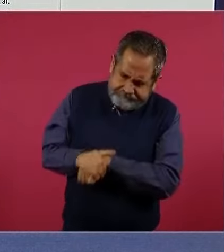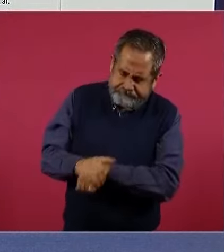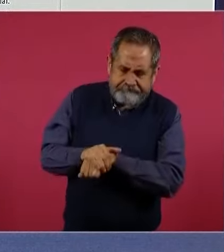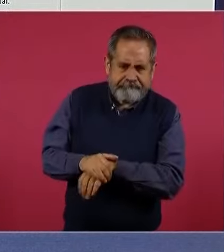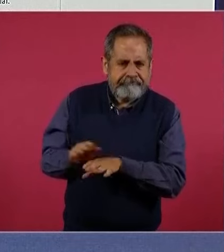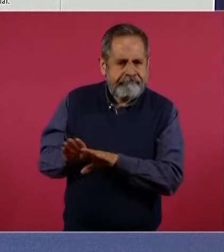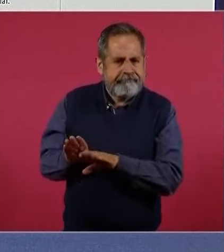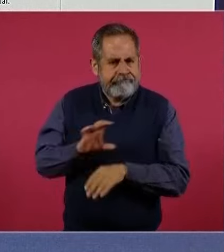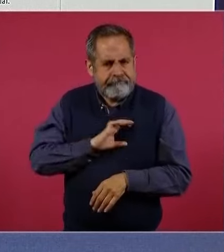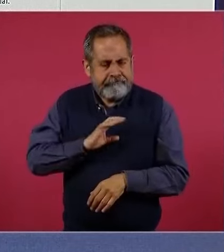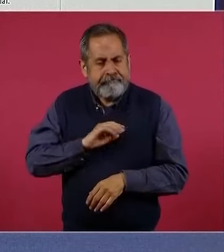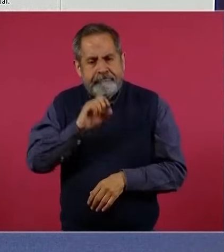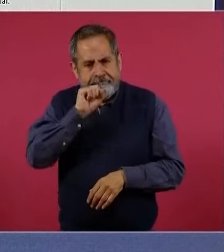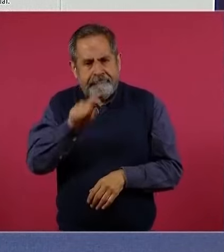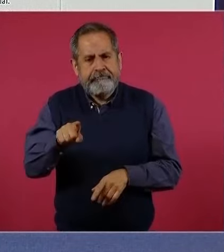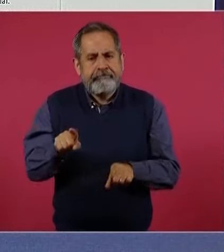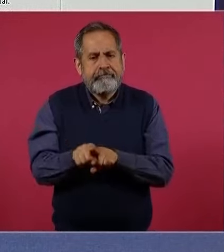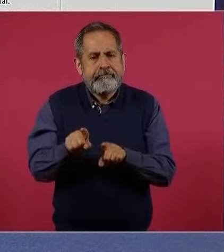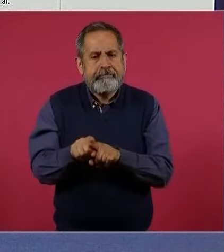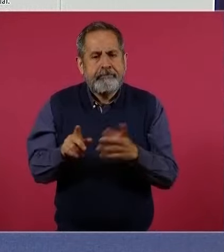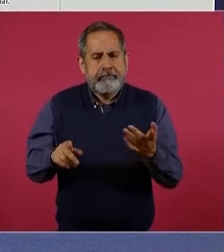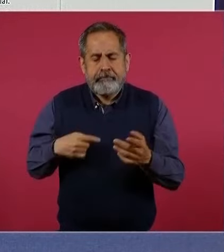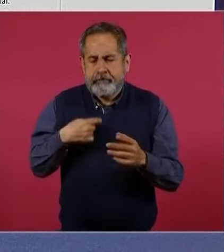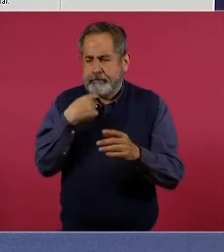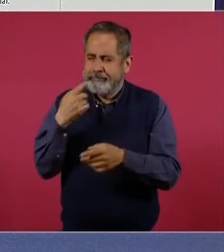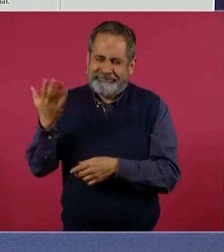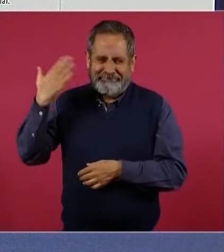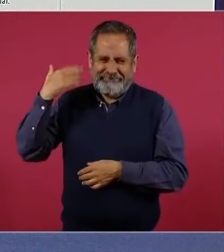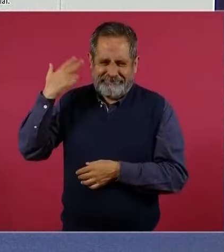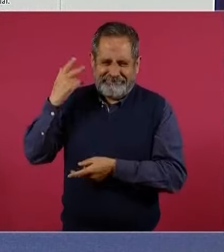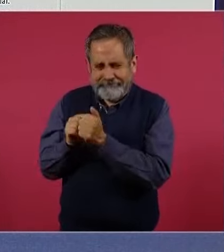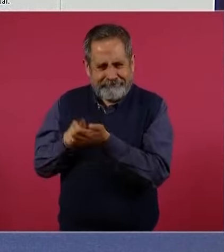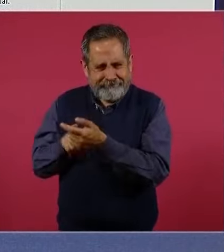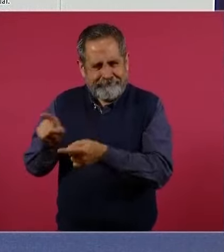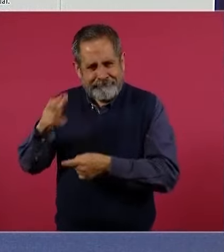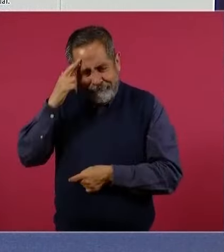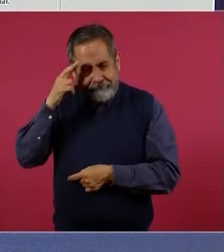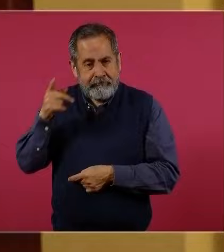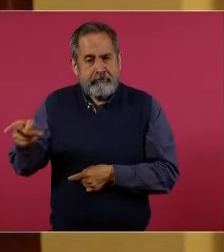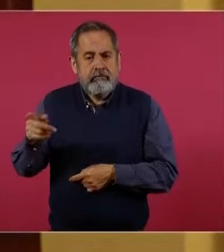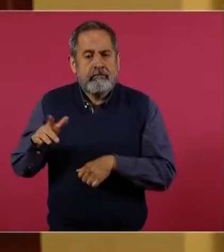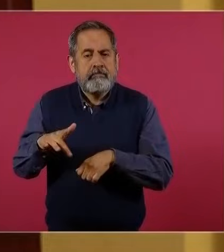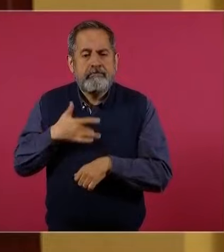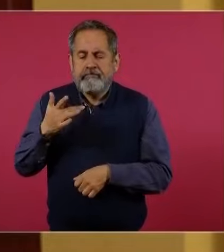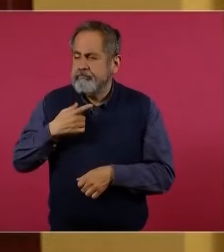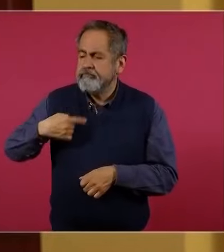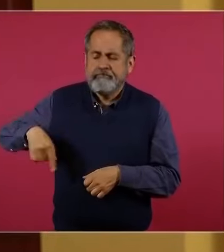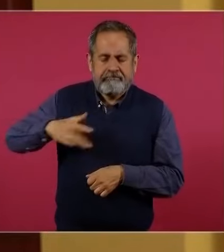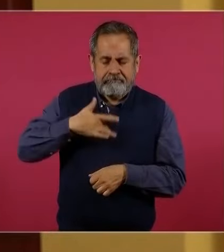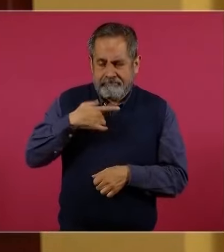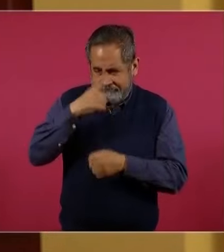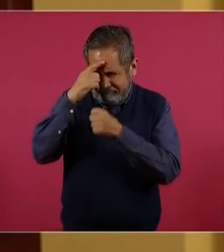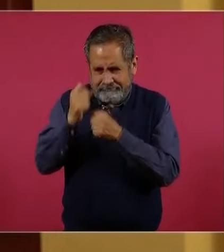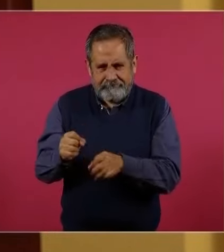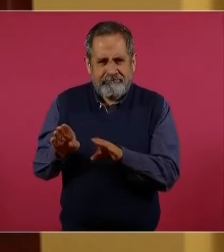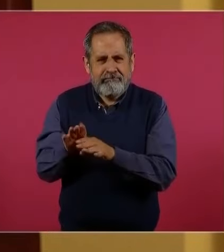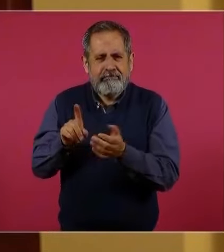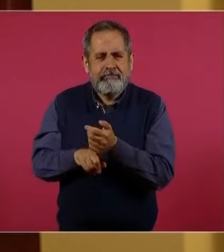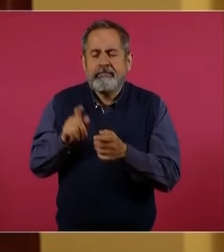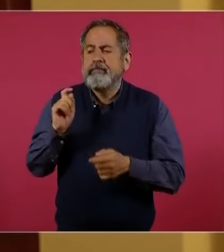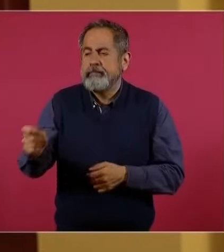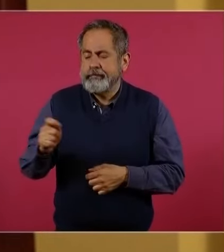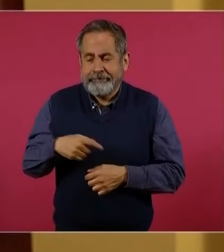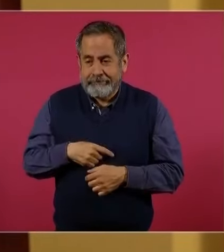sino también como lo conversamos en su momento, porque tenemos la convicción de que la violencia